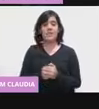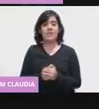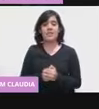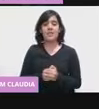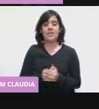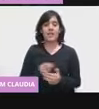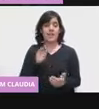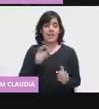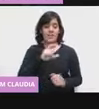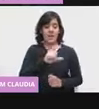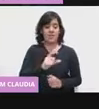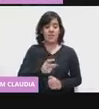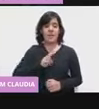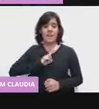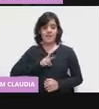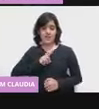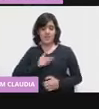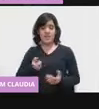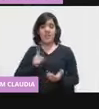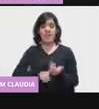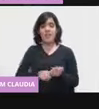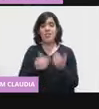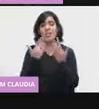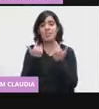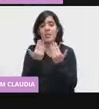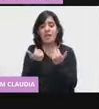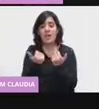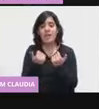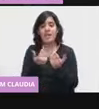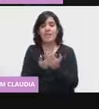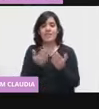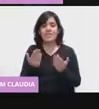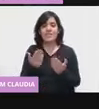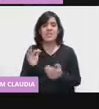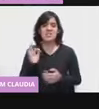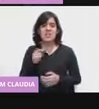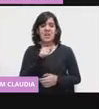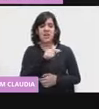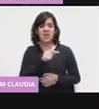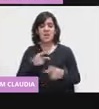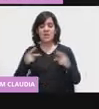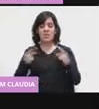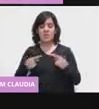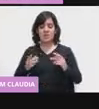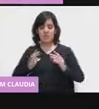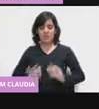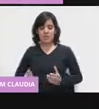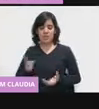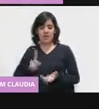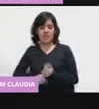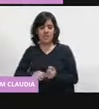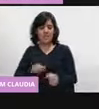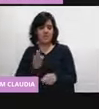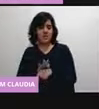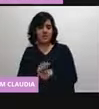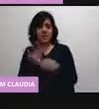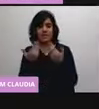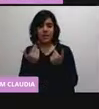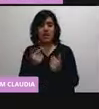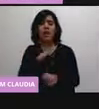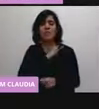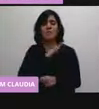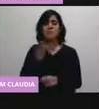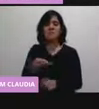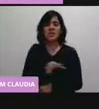ni de virus vivos muertos, pues se trata de una vacuna segura. Sin embargo, la respuesta inmune a la vacunación podía